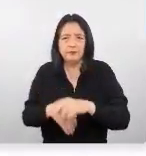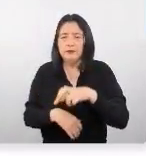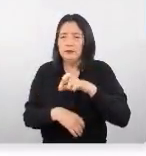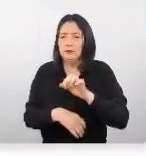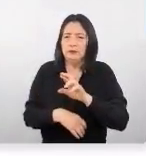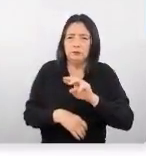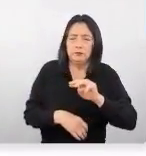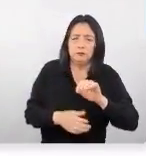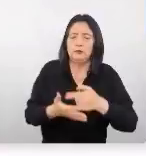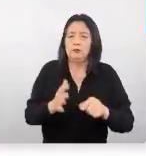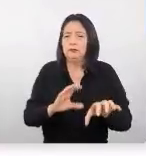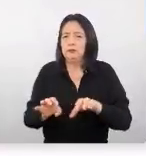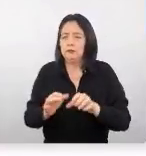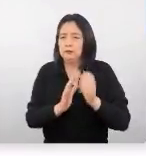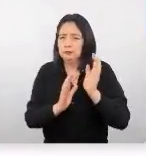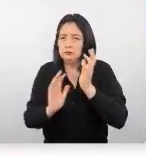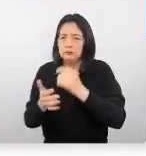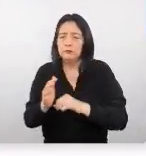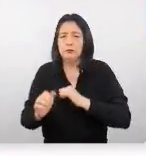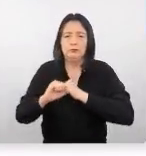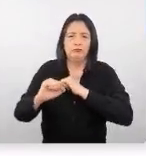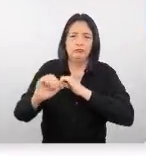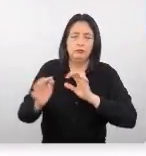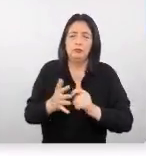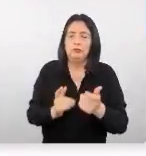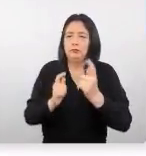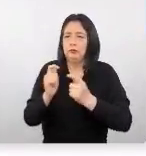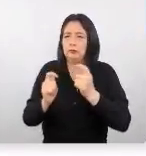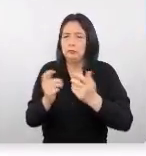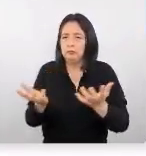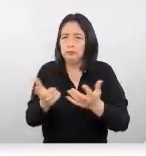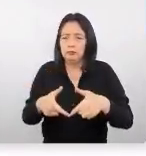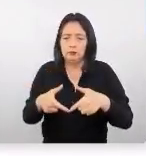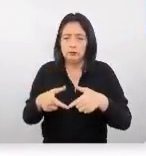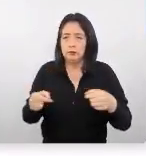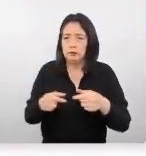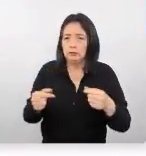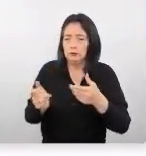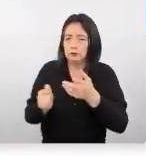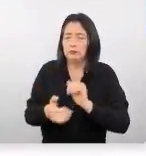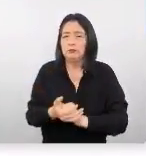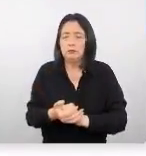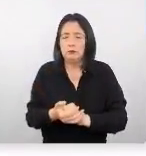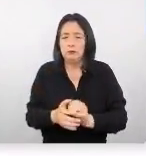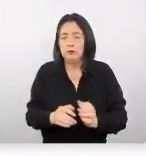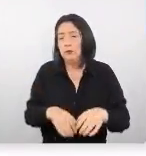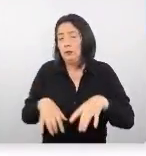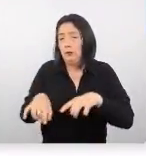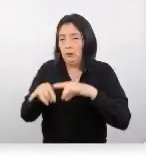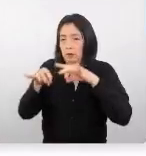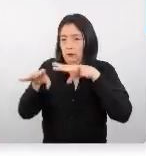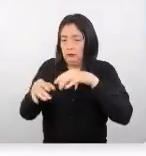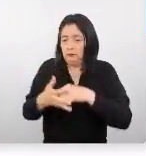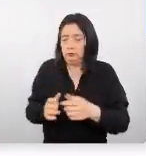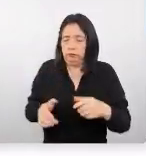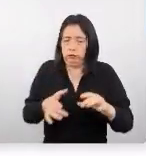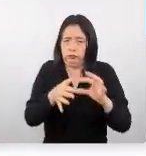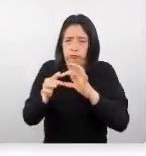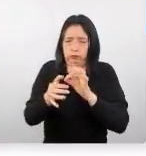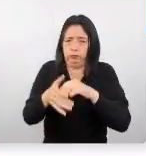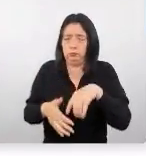organización de eventos y actividades para la promoción del turismo en los mercados de Japón, Corea del Sur, Australia y Alianza Pacífico.